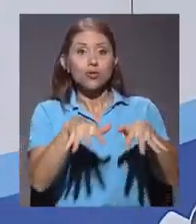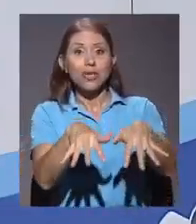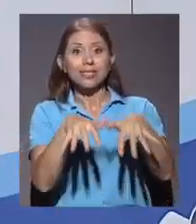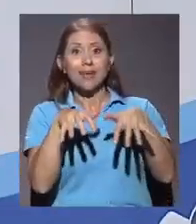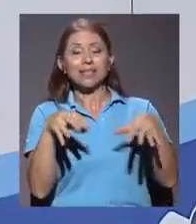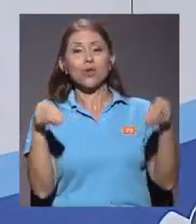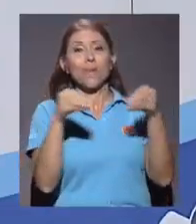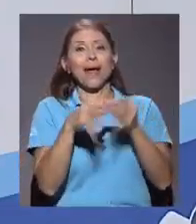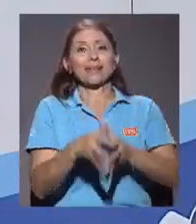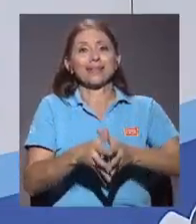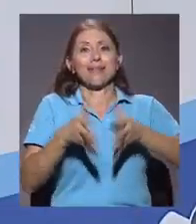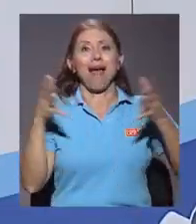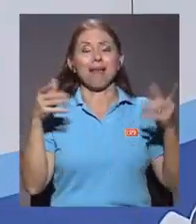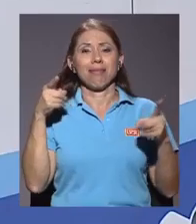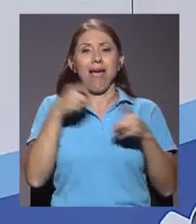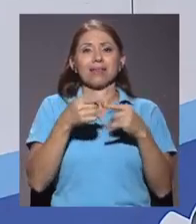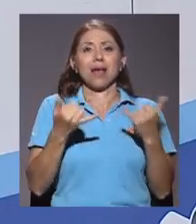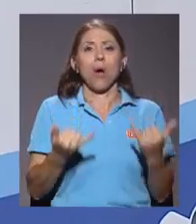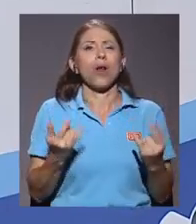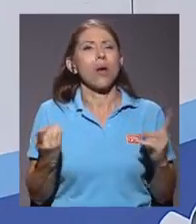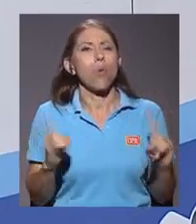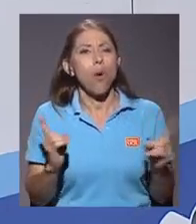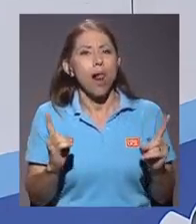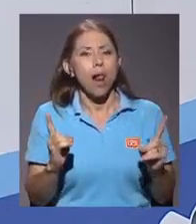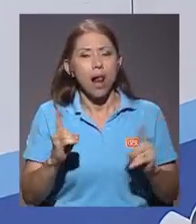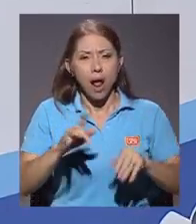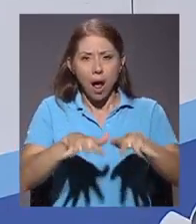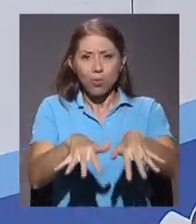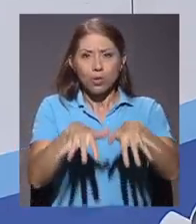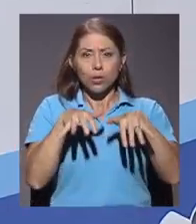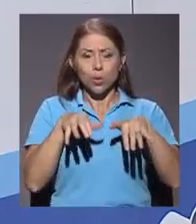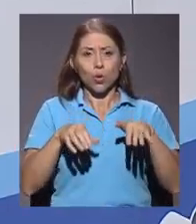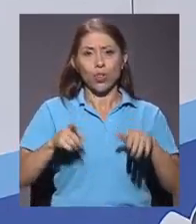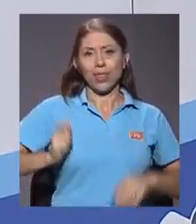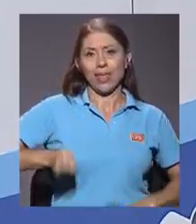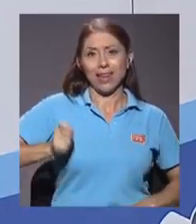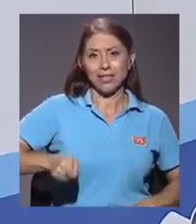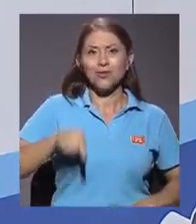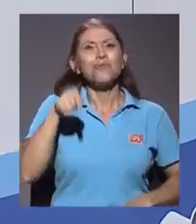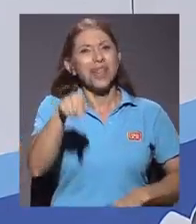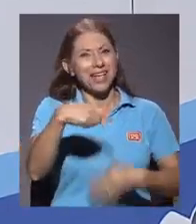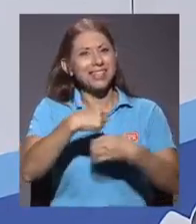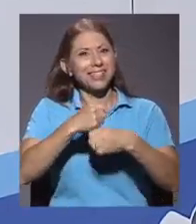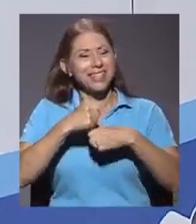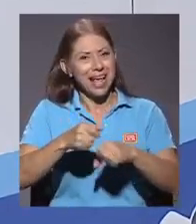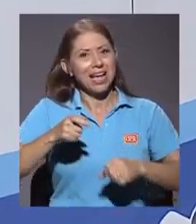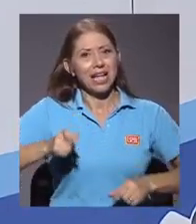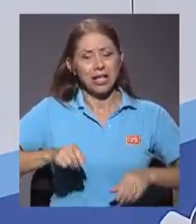este momento había sido el Auditorio de Derecho, en donde llevábamos a cabo las graduaciones, etc.